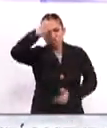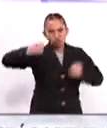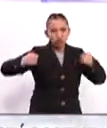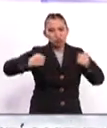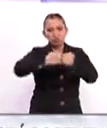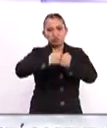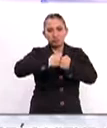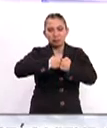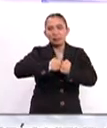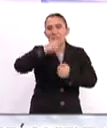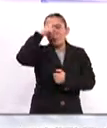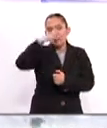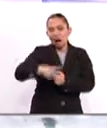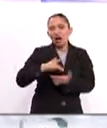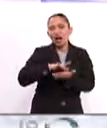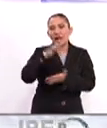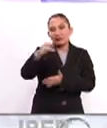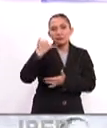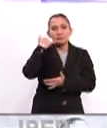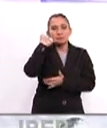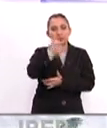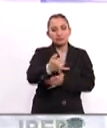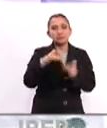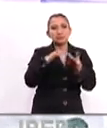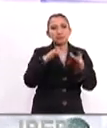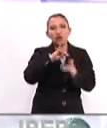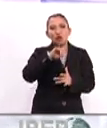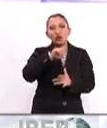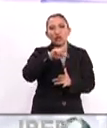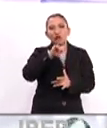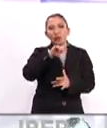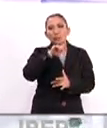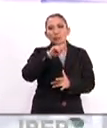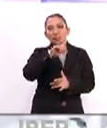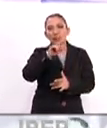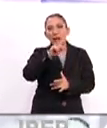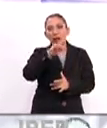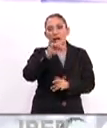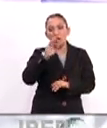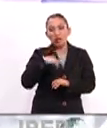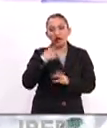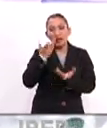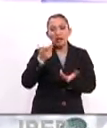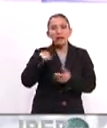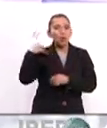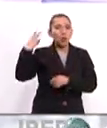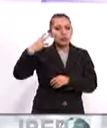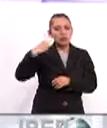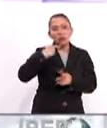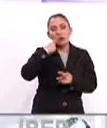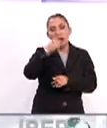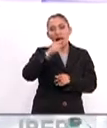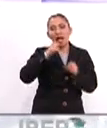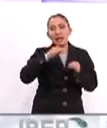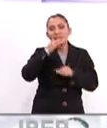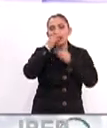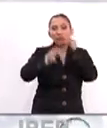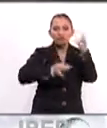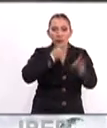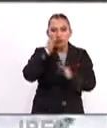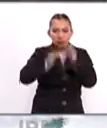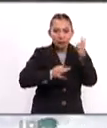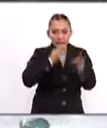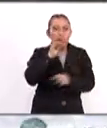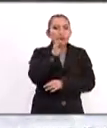un muro en la frontera con México, agradecemos mucho que nos tome la llamada José López Zamorano, el ex corresponsal en Washington de la agencia informativa